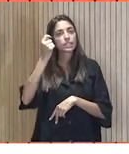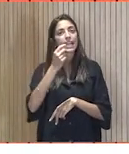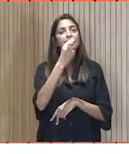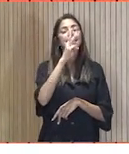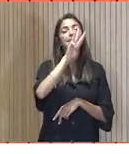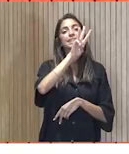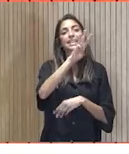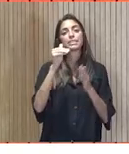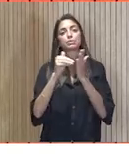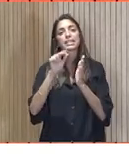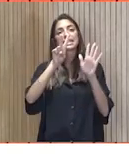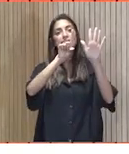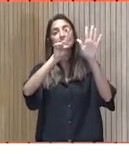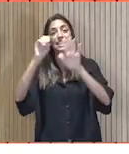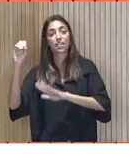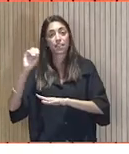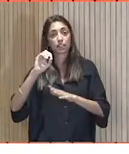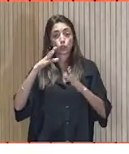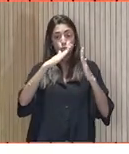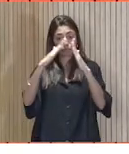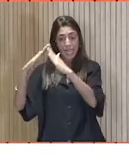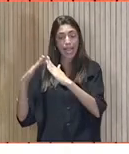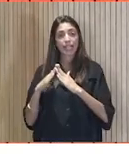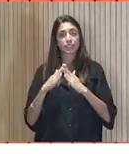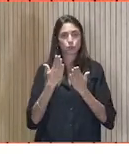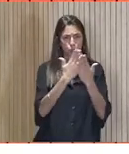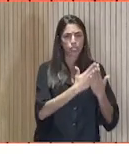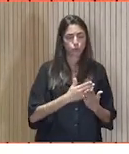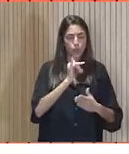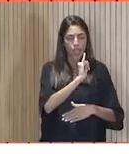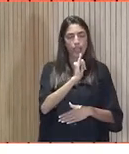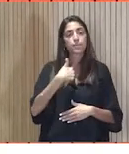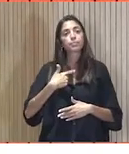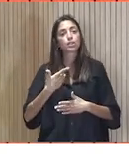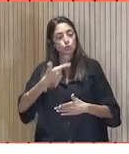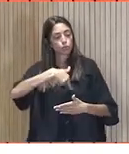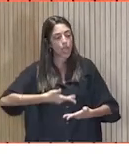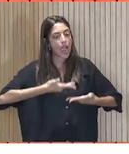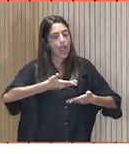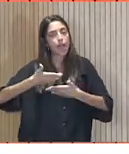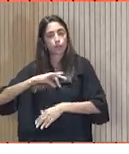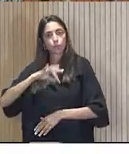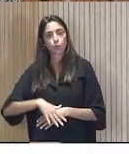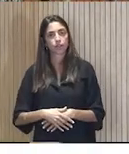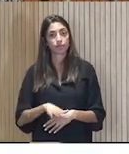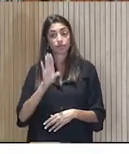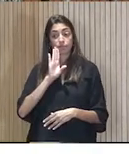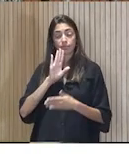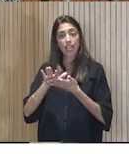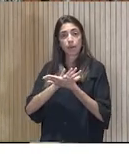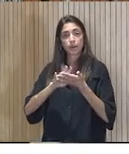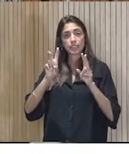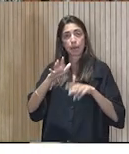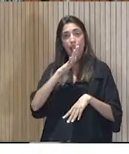hogares, creo que había un estudio de la Fundación, se han podido ayudar. Lo que hablábamos antes de abrir y cerrar el grifo,